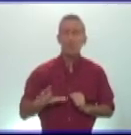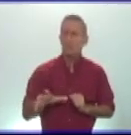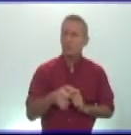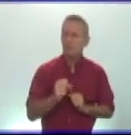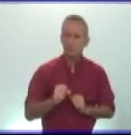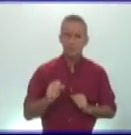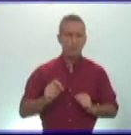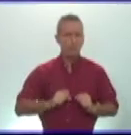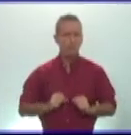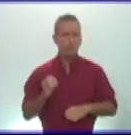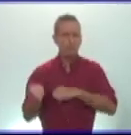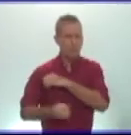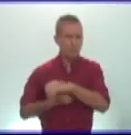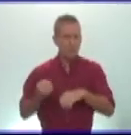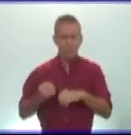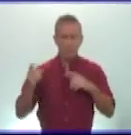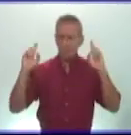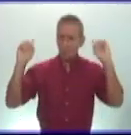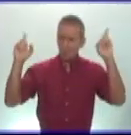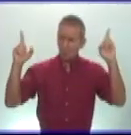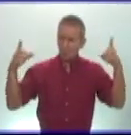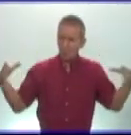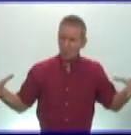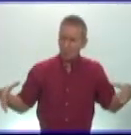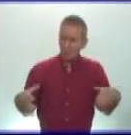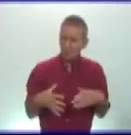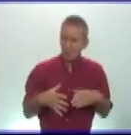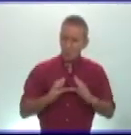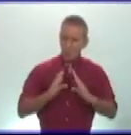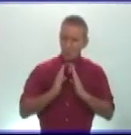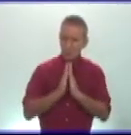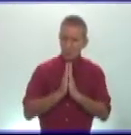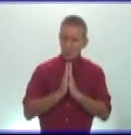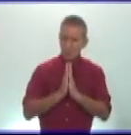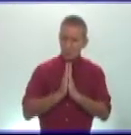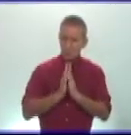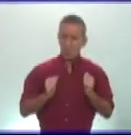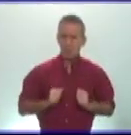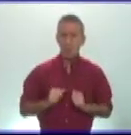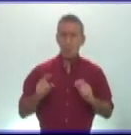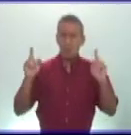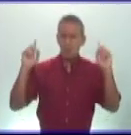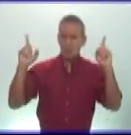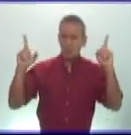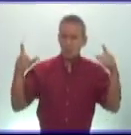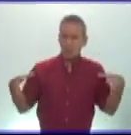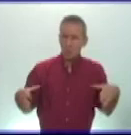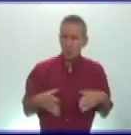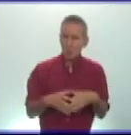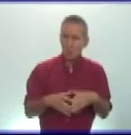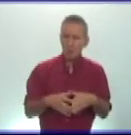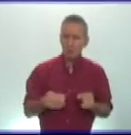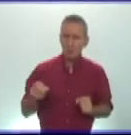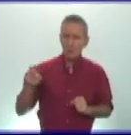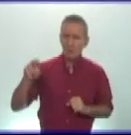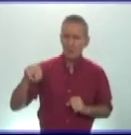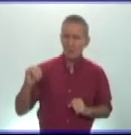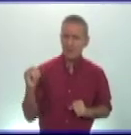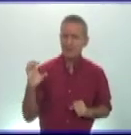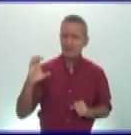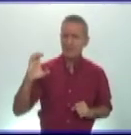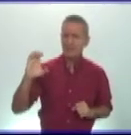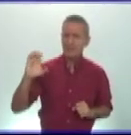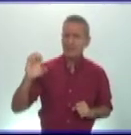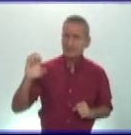entre más de 300 miembros de las religiones llamada concilio en nicea otro dato que podemos